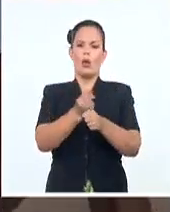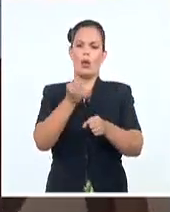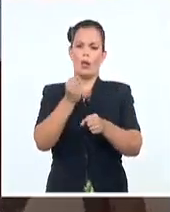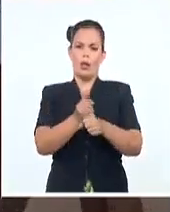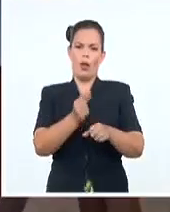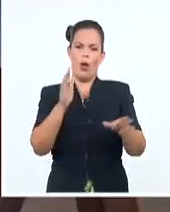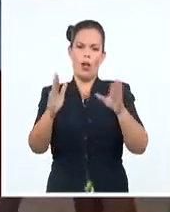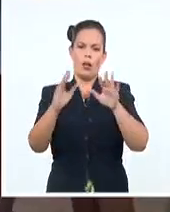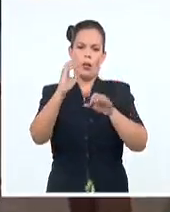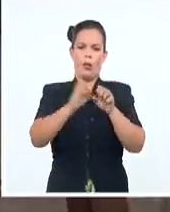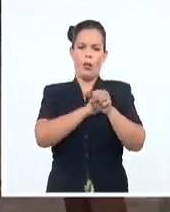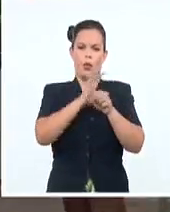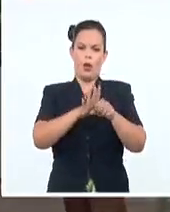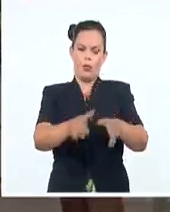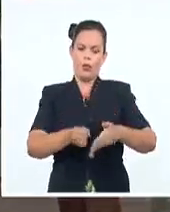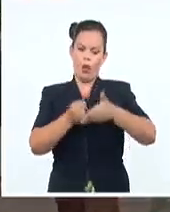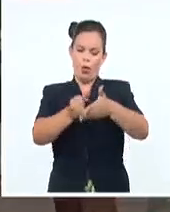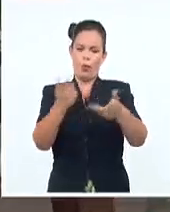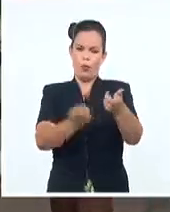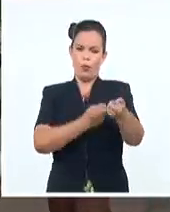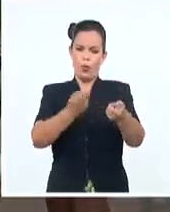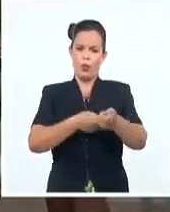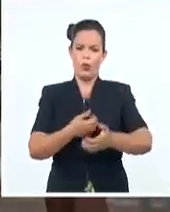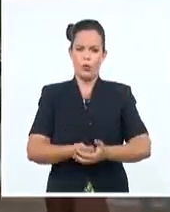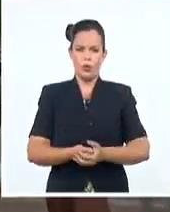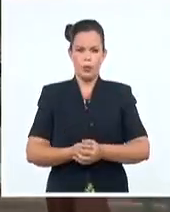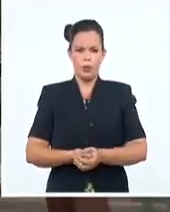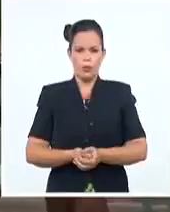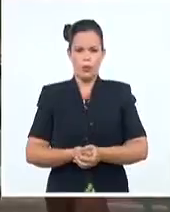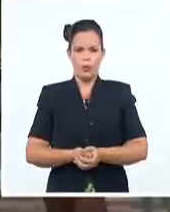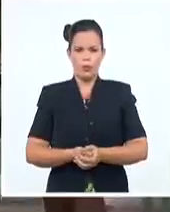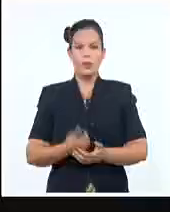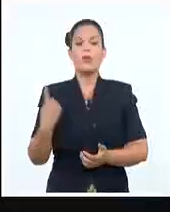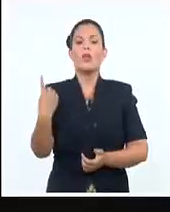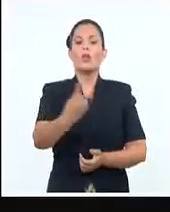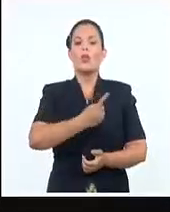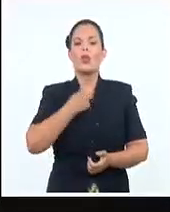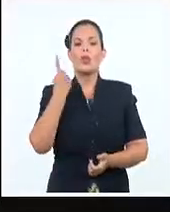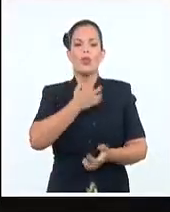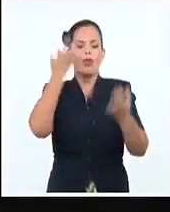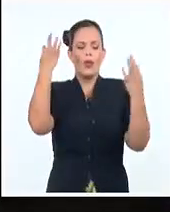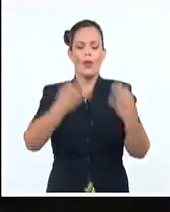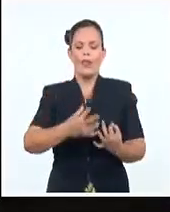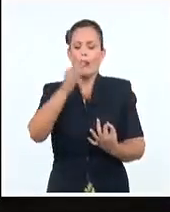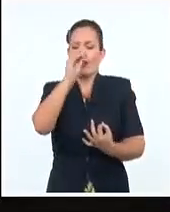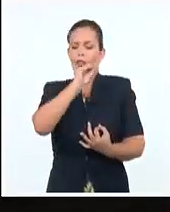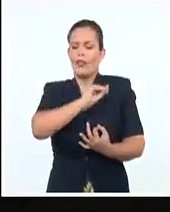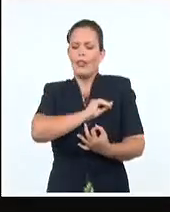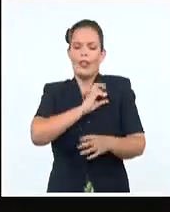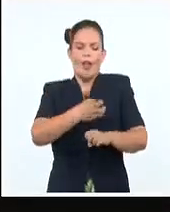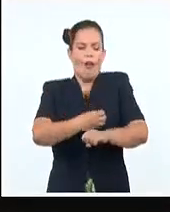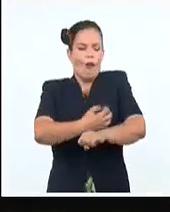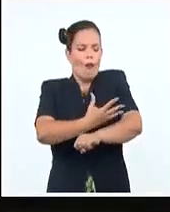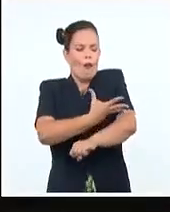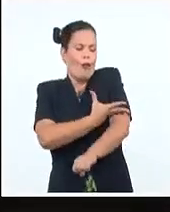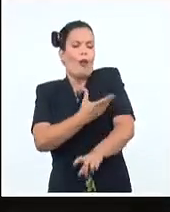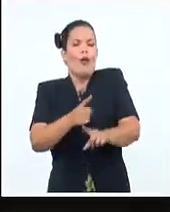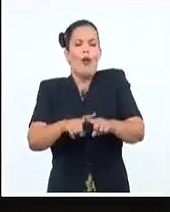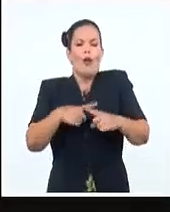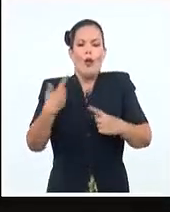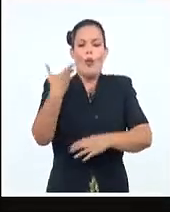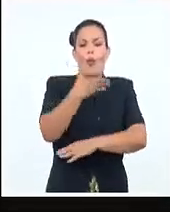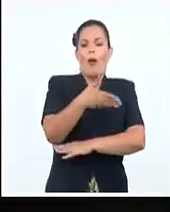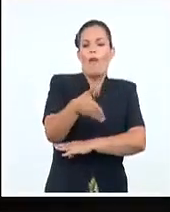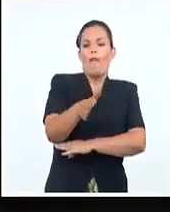para todo el país. Y esto nosotros todos nos sentimos curiosos, curiosos. Comenzamos esta bandera que fue, la bandera que llegó Maceo,